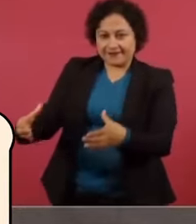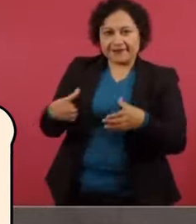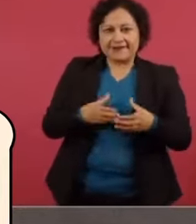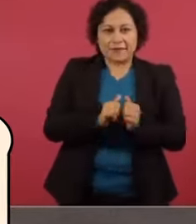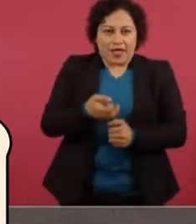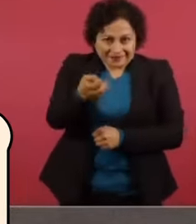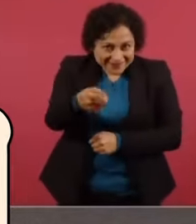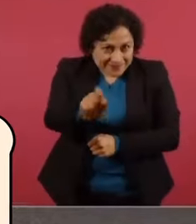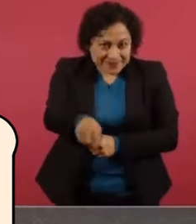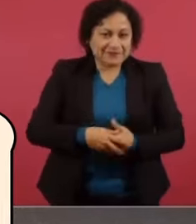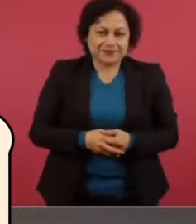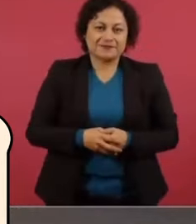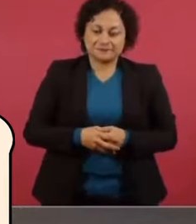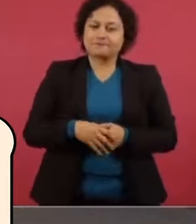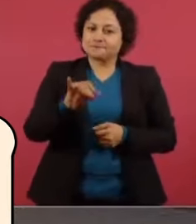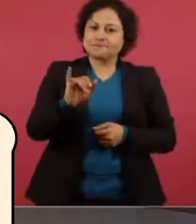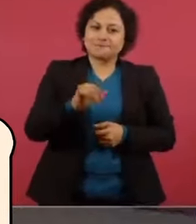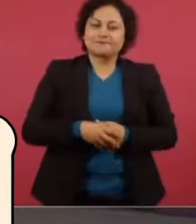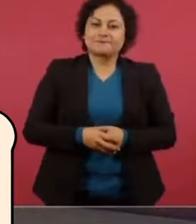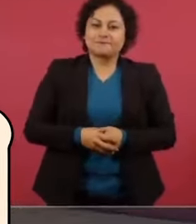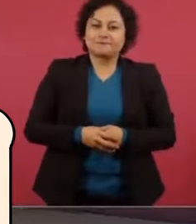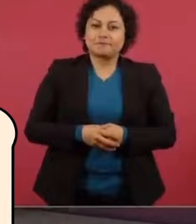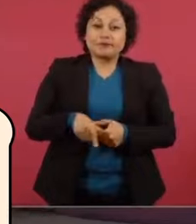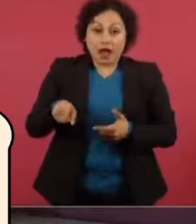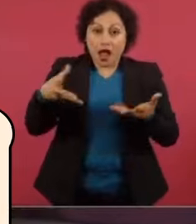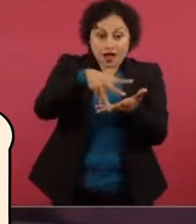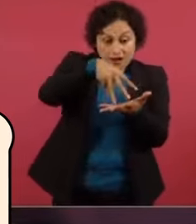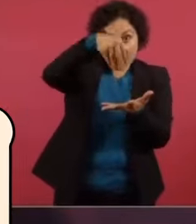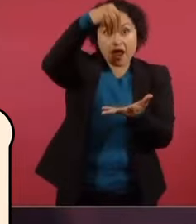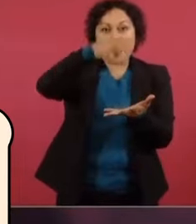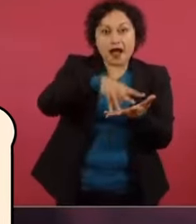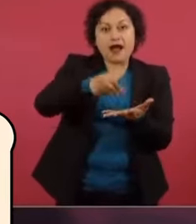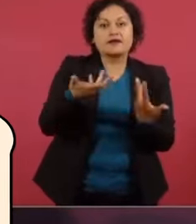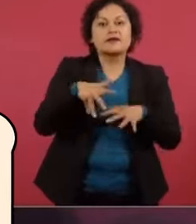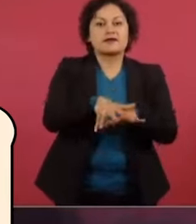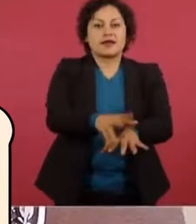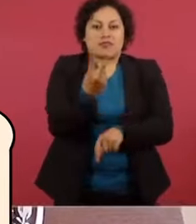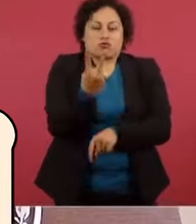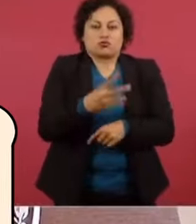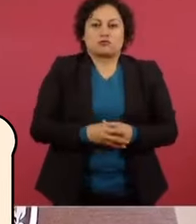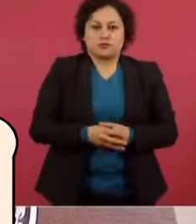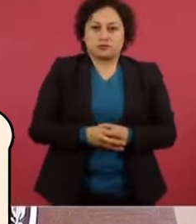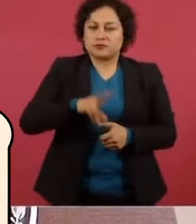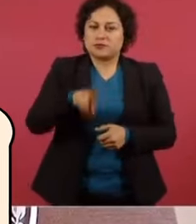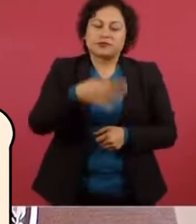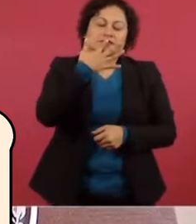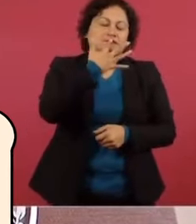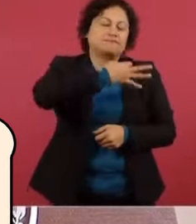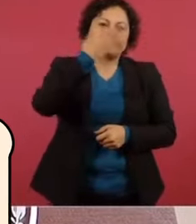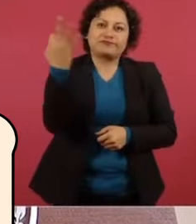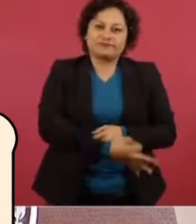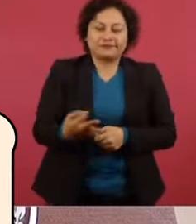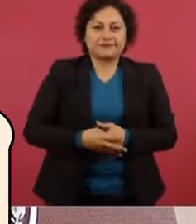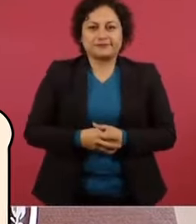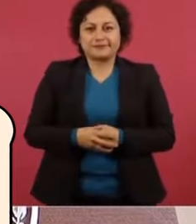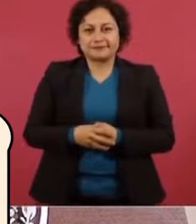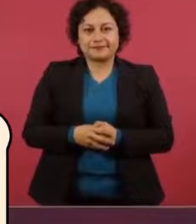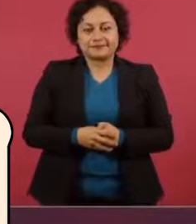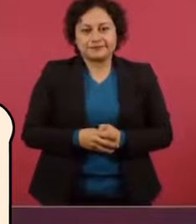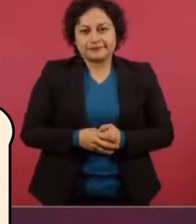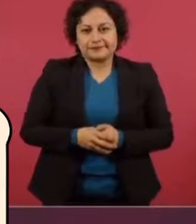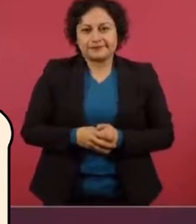de ese pan. Es de una harina especial, de dos tipos de harina. Riquísimo, riquísimo. Y